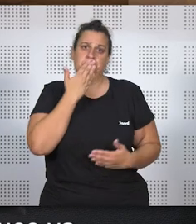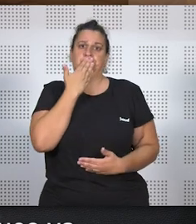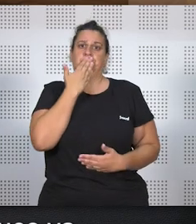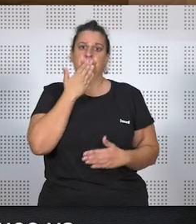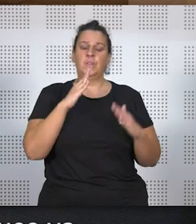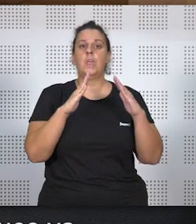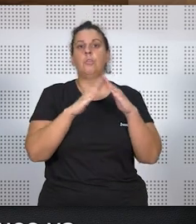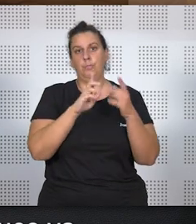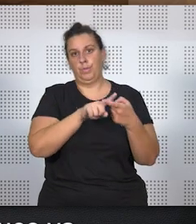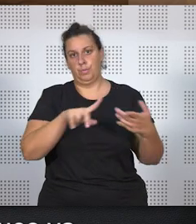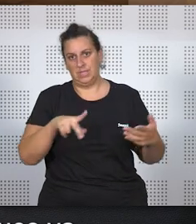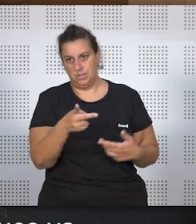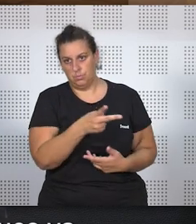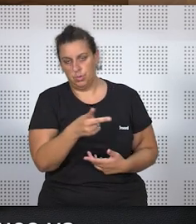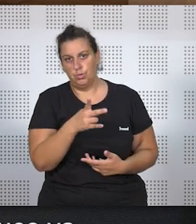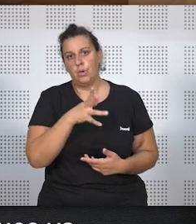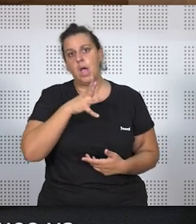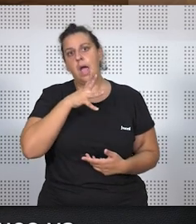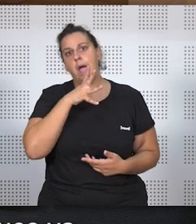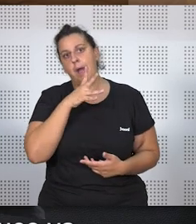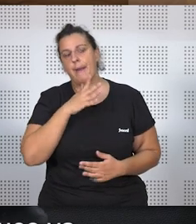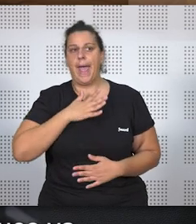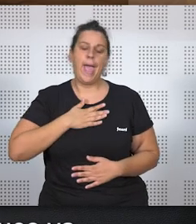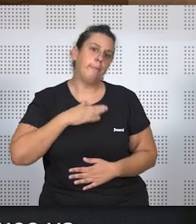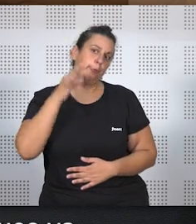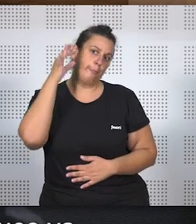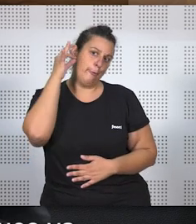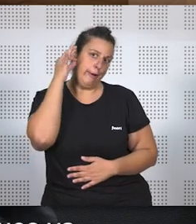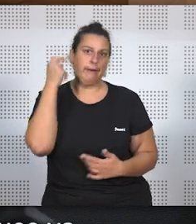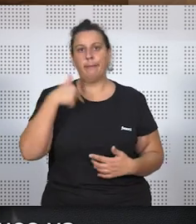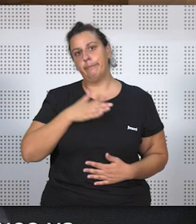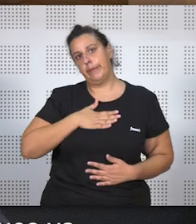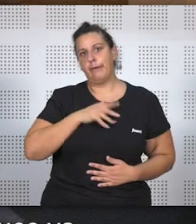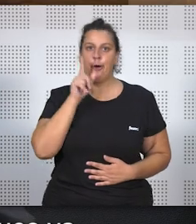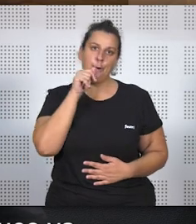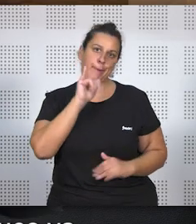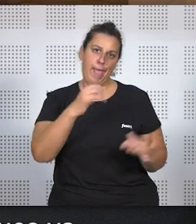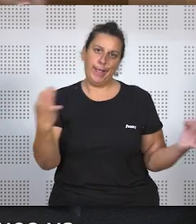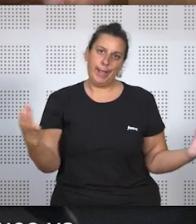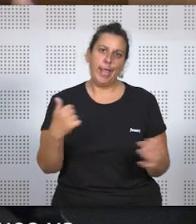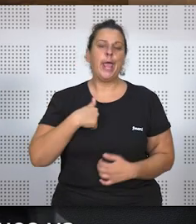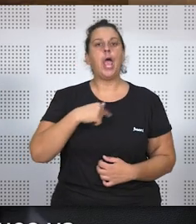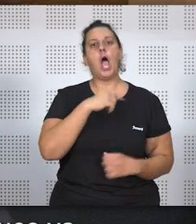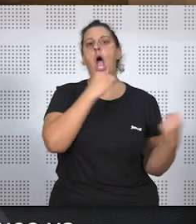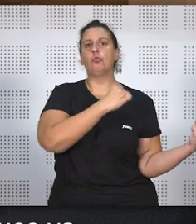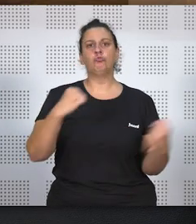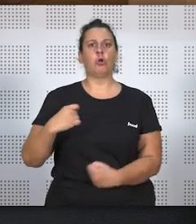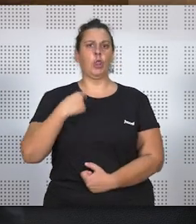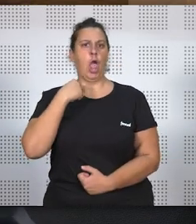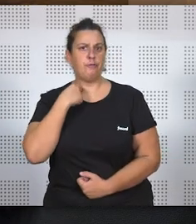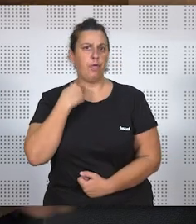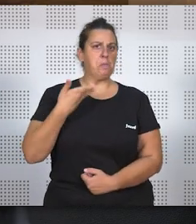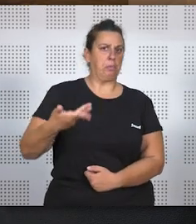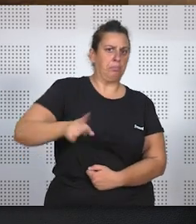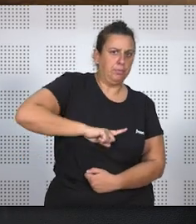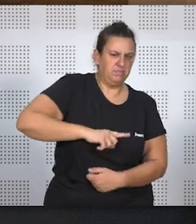el domicilio conyugal ahora va a ser de la mujer, pues ya que le queda al hombre, el hombre está perdiendo su autoridad, lo